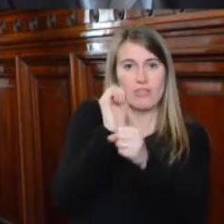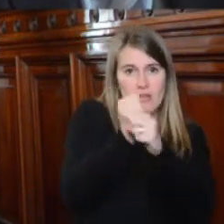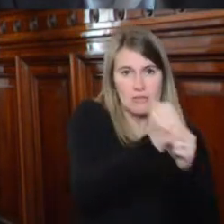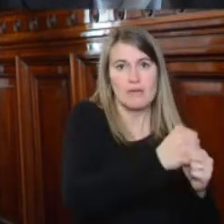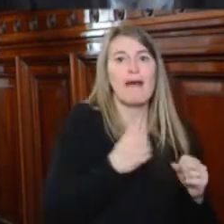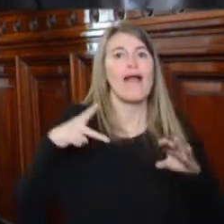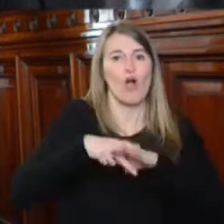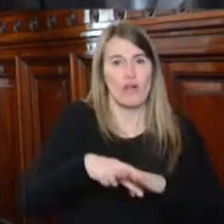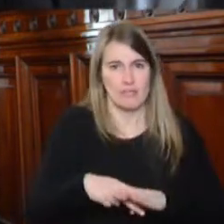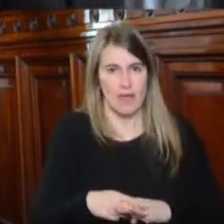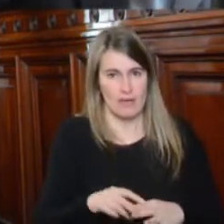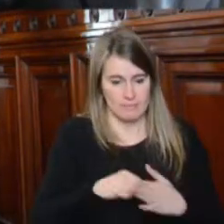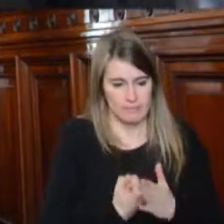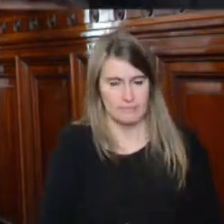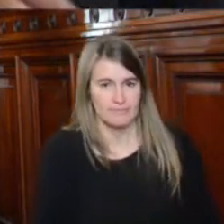impedir su accionar.